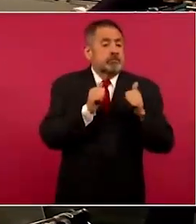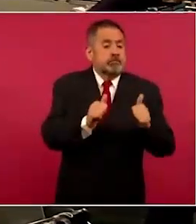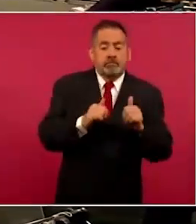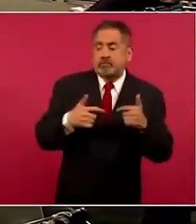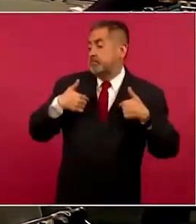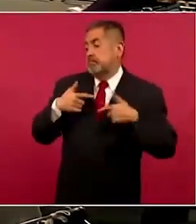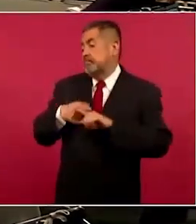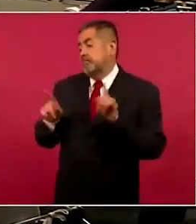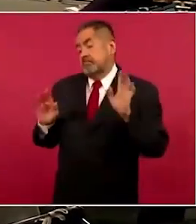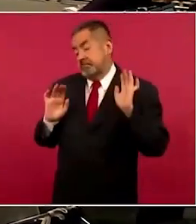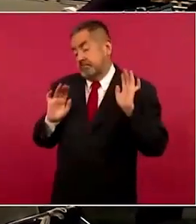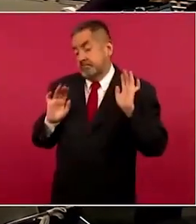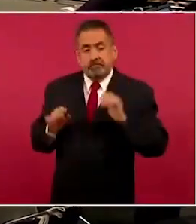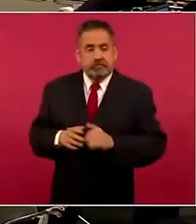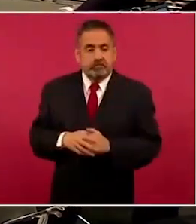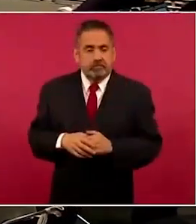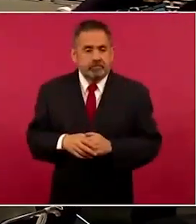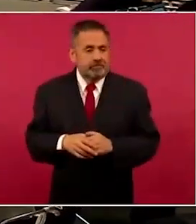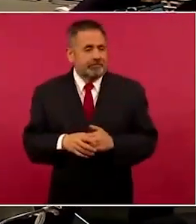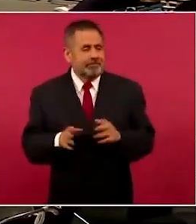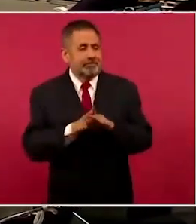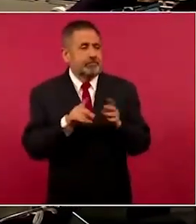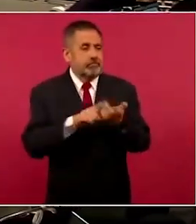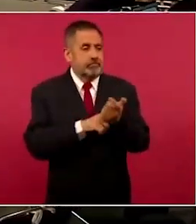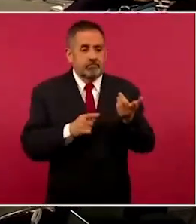pues son juez y parte